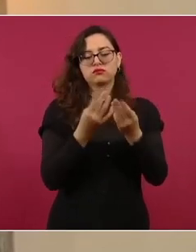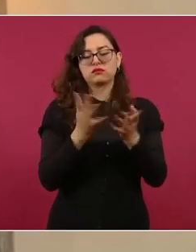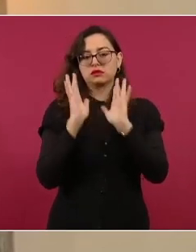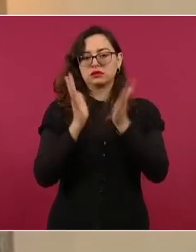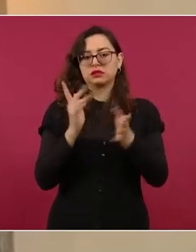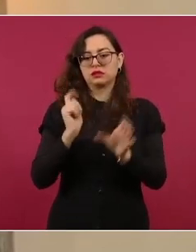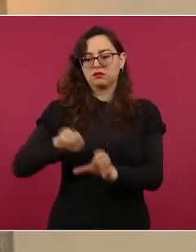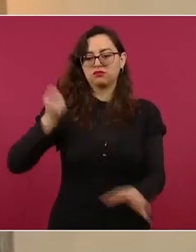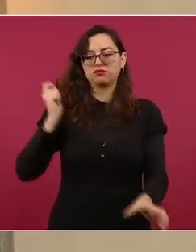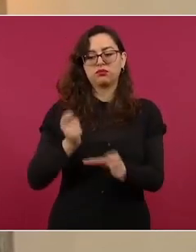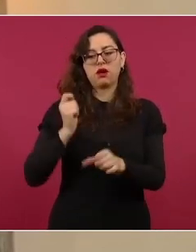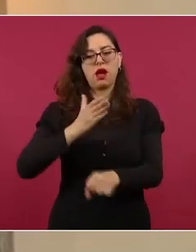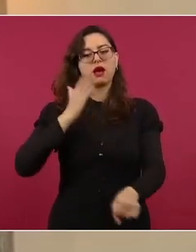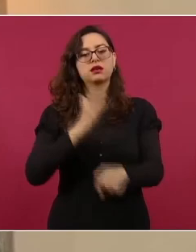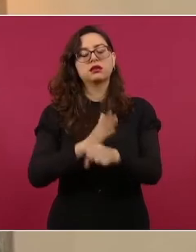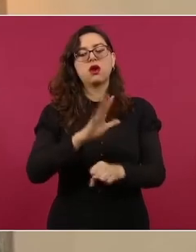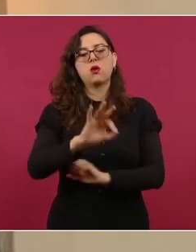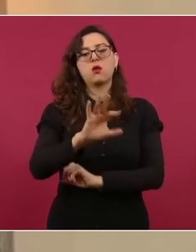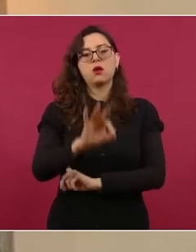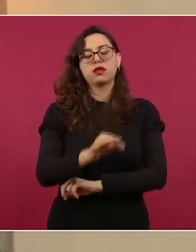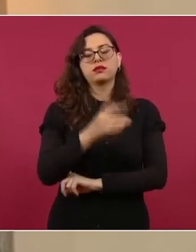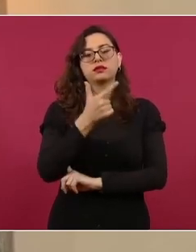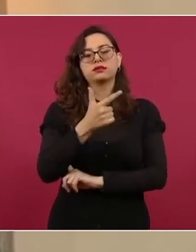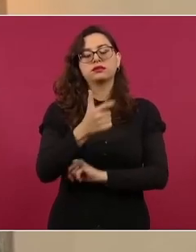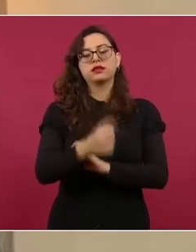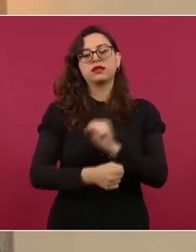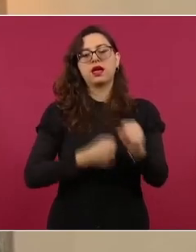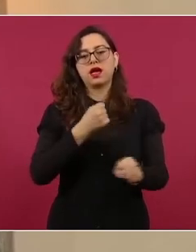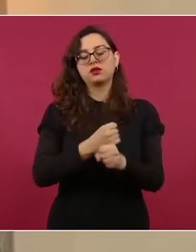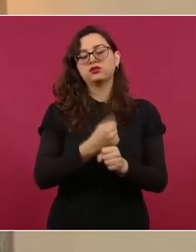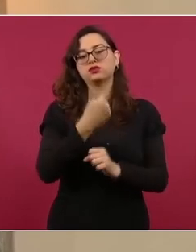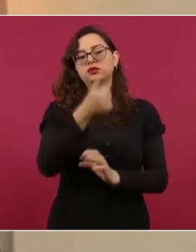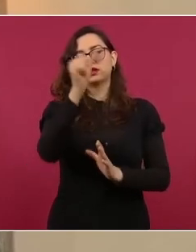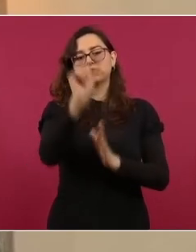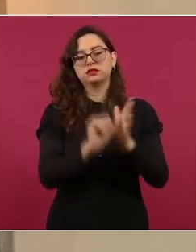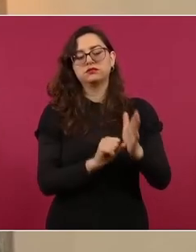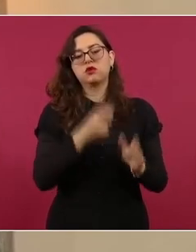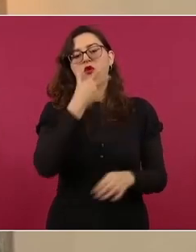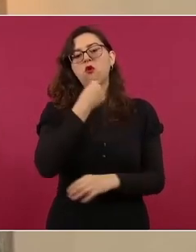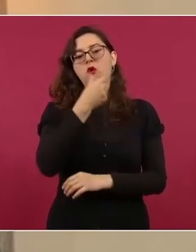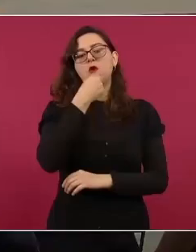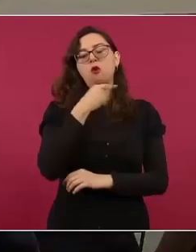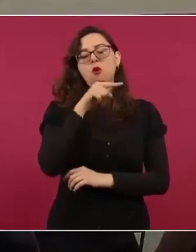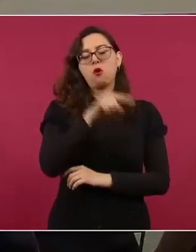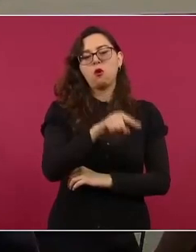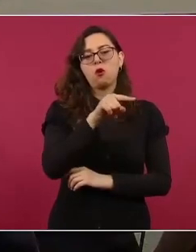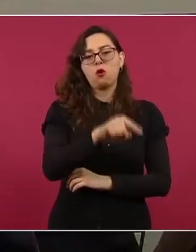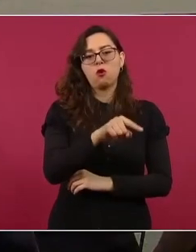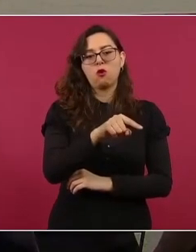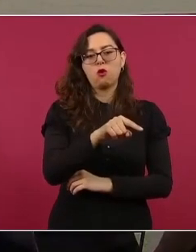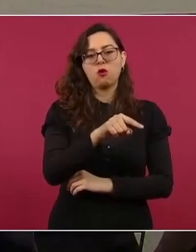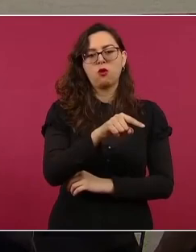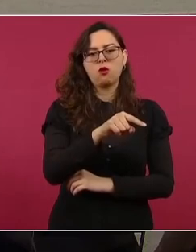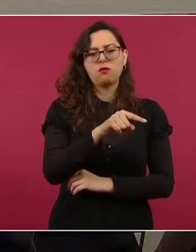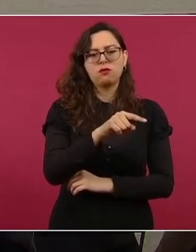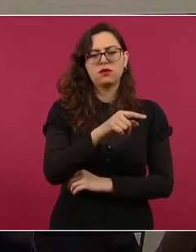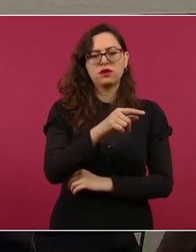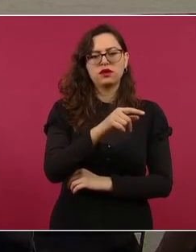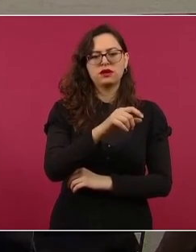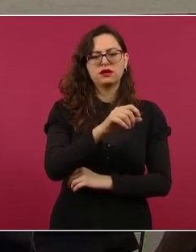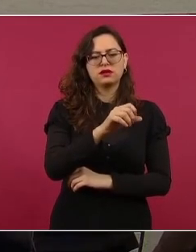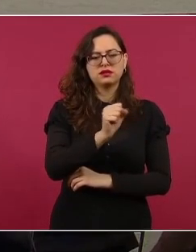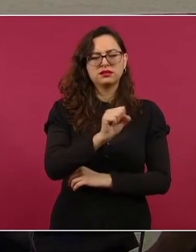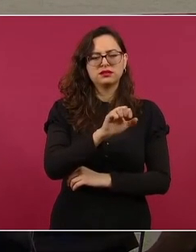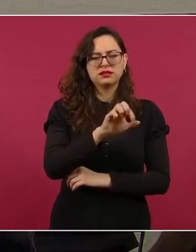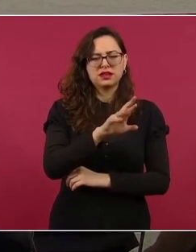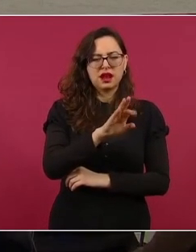de 47 años y seis meses de prisión en contra de Cervando G. alias La Tuta por los delitos